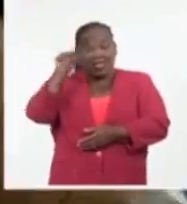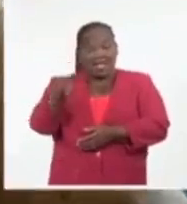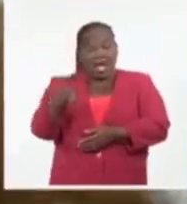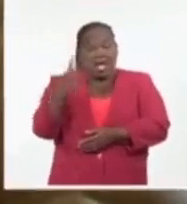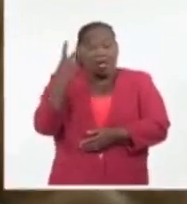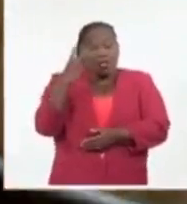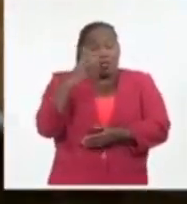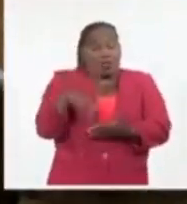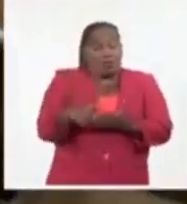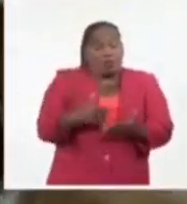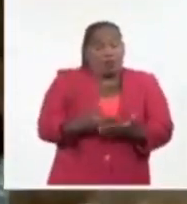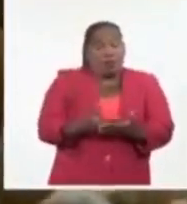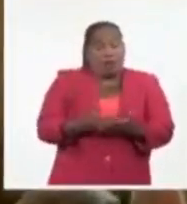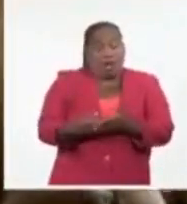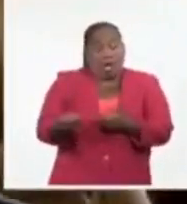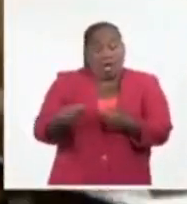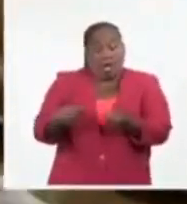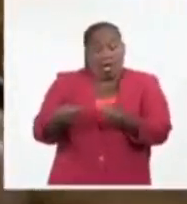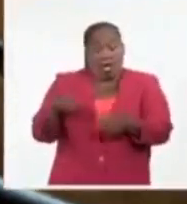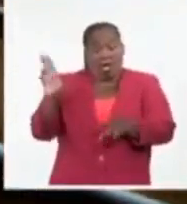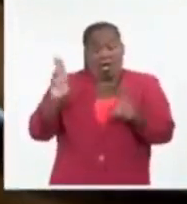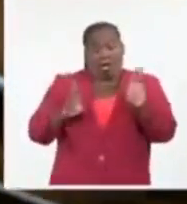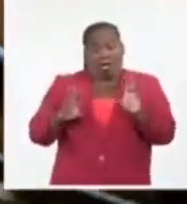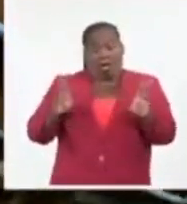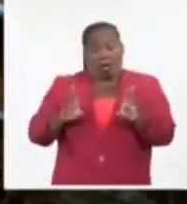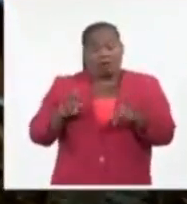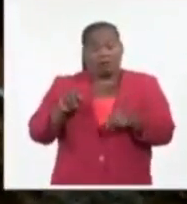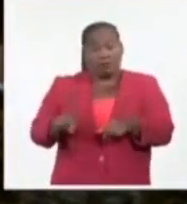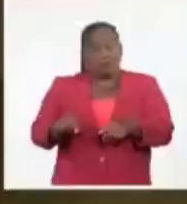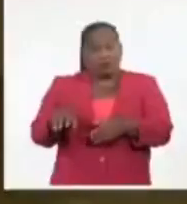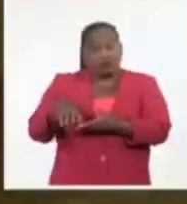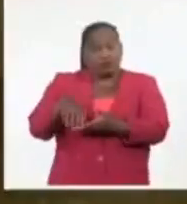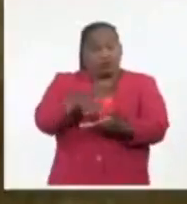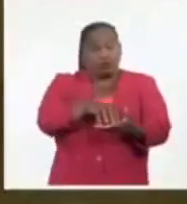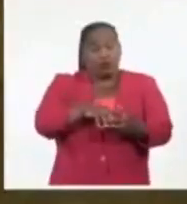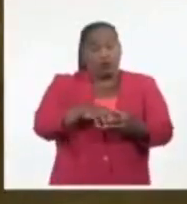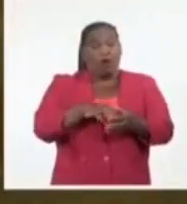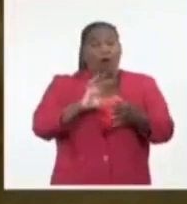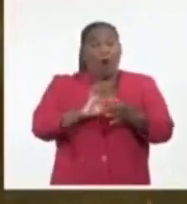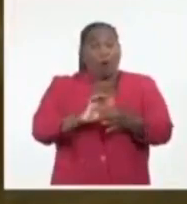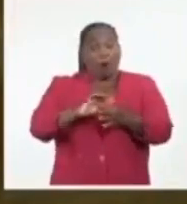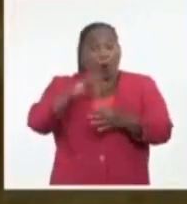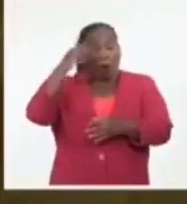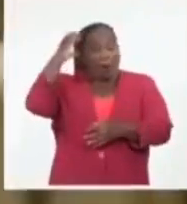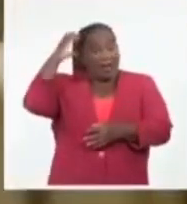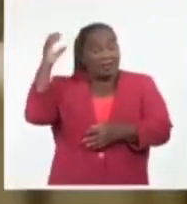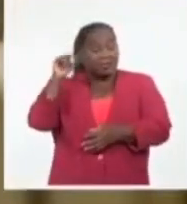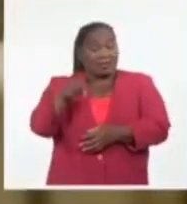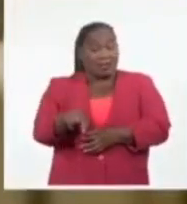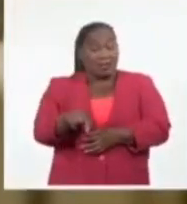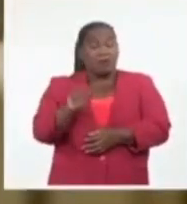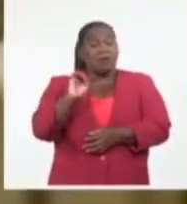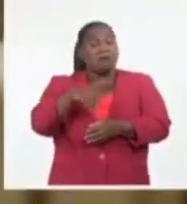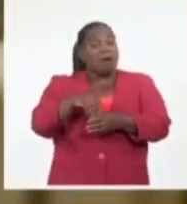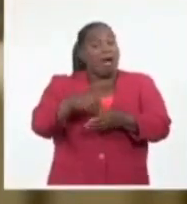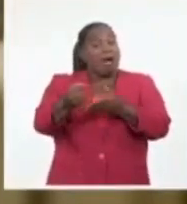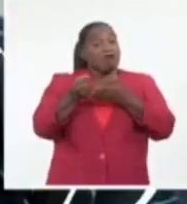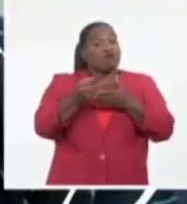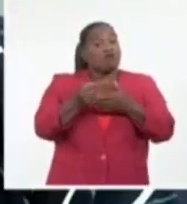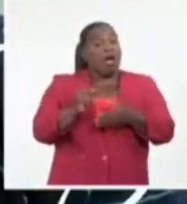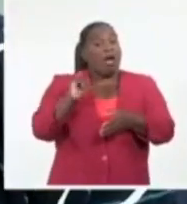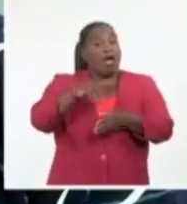negocios están relacionadas con cooperativas pues existe la voluntad de insertar las bases productivas a la inversión extranjera.